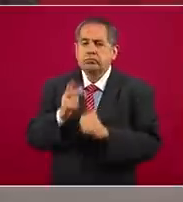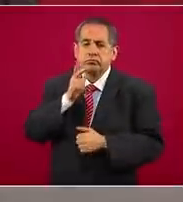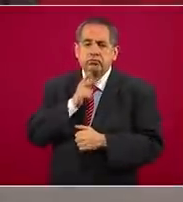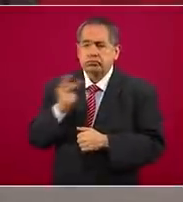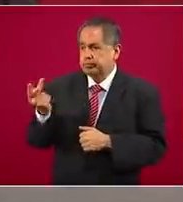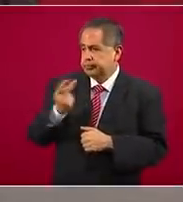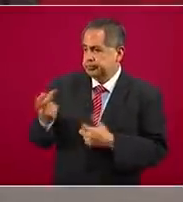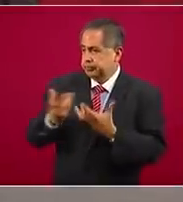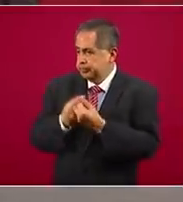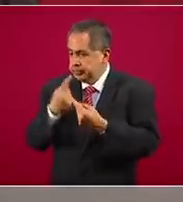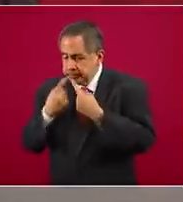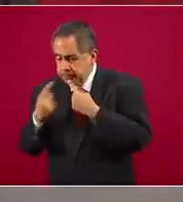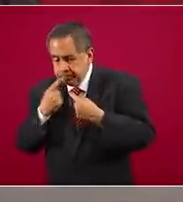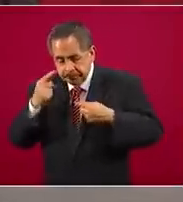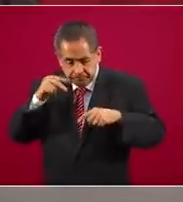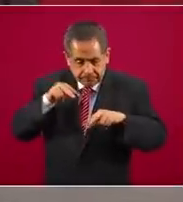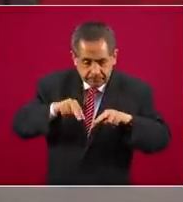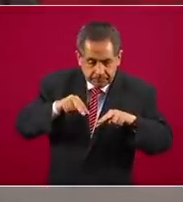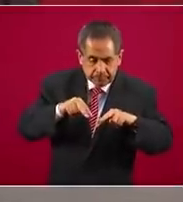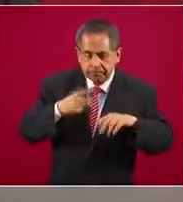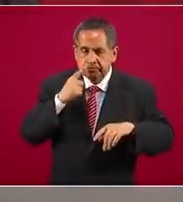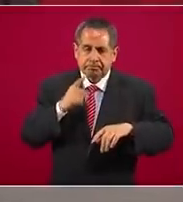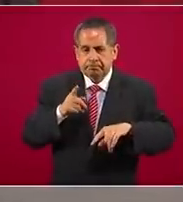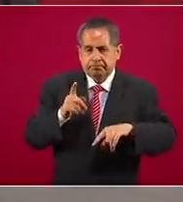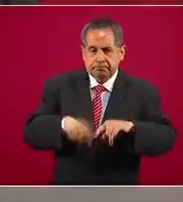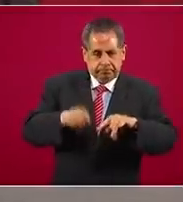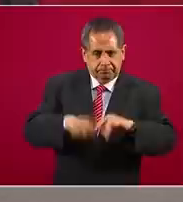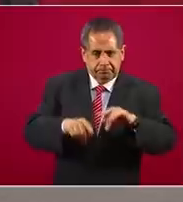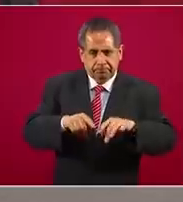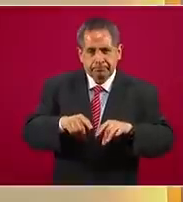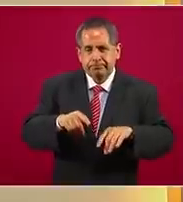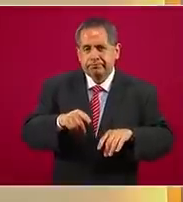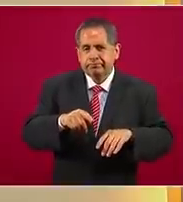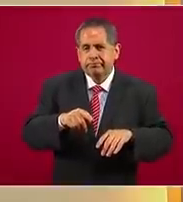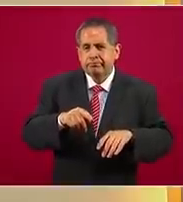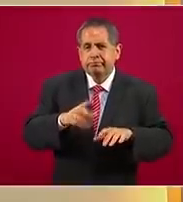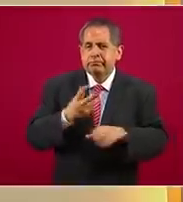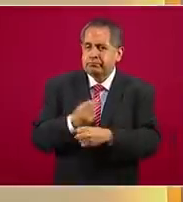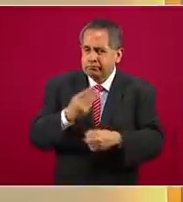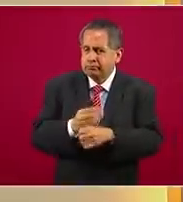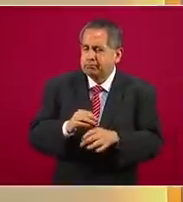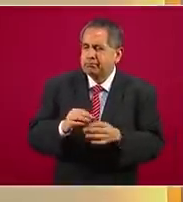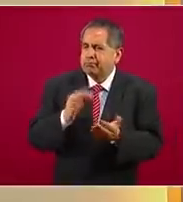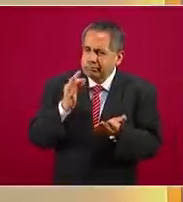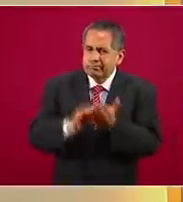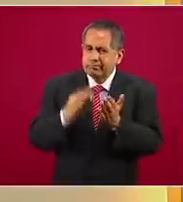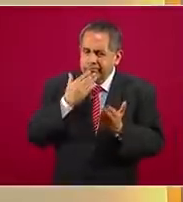realizar toda la inhabilitación de las tomas clandestinas. La que sigue, por favor.